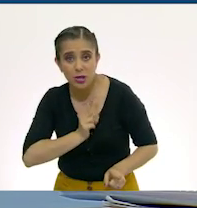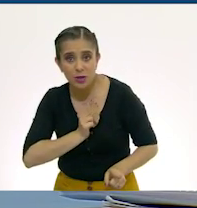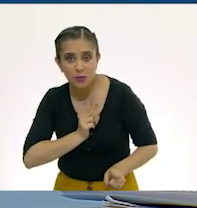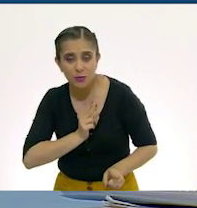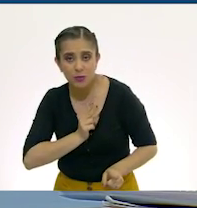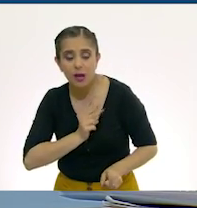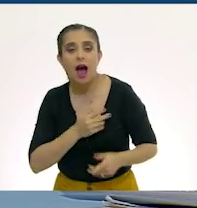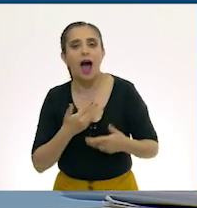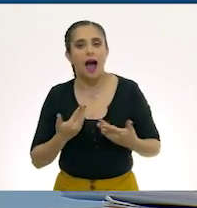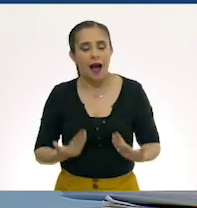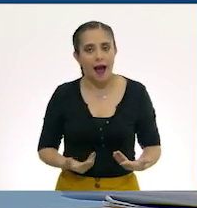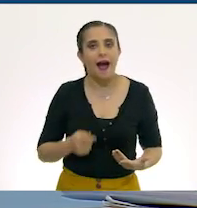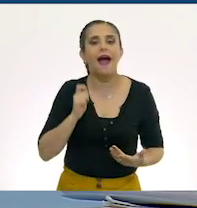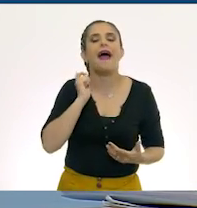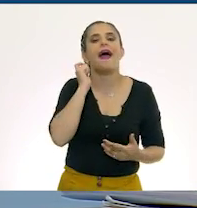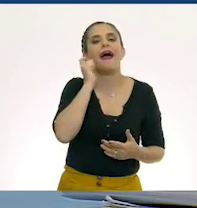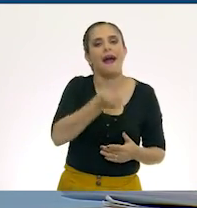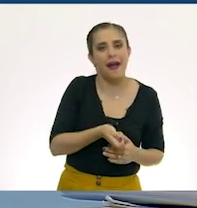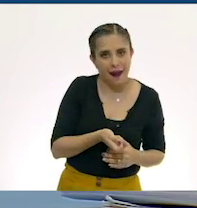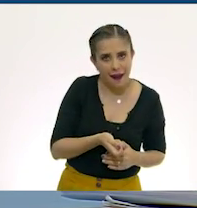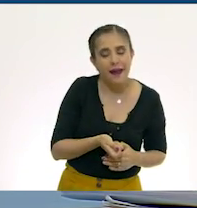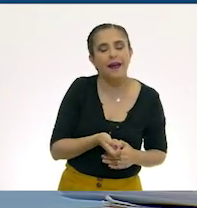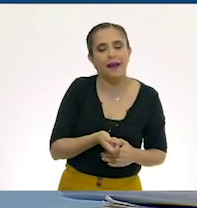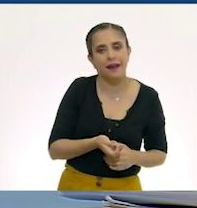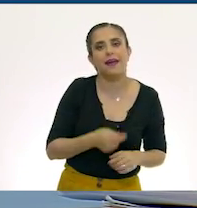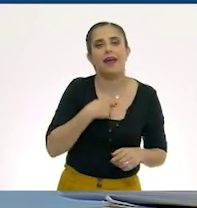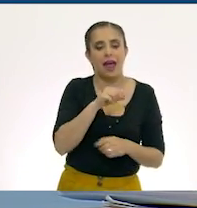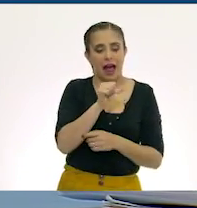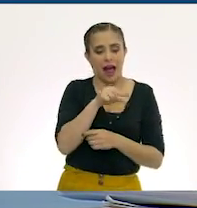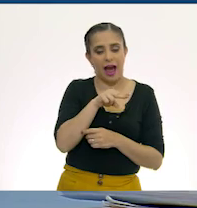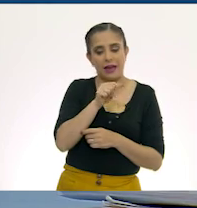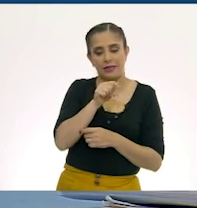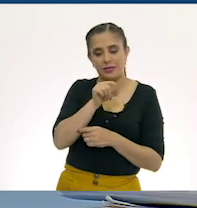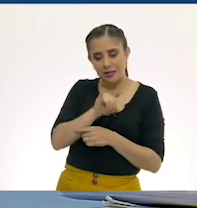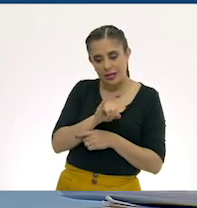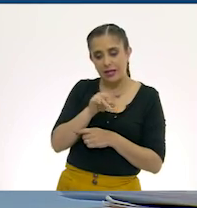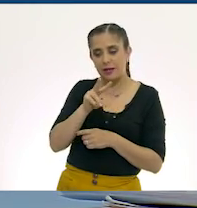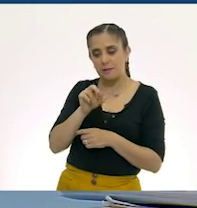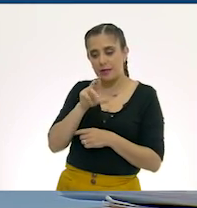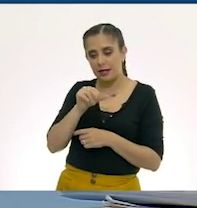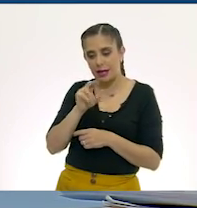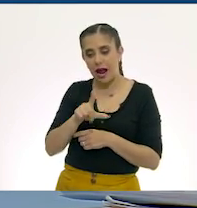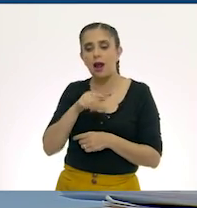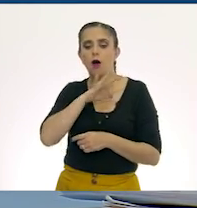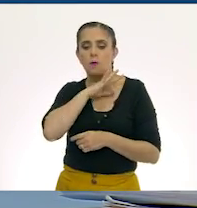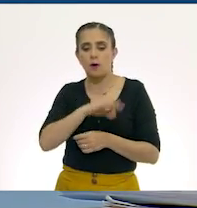Y significa, entonces, algo que combate a los virus.